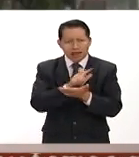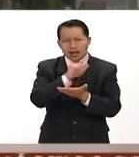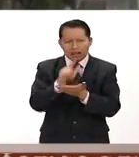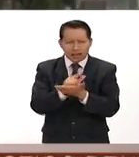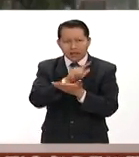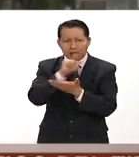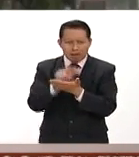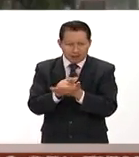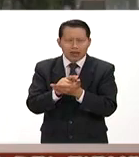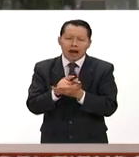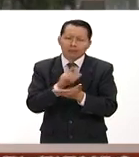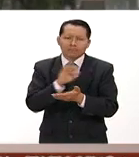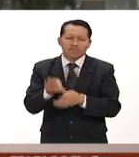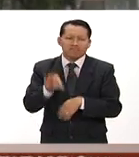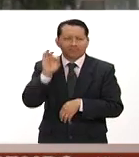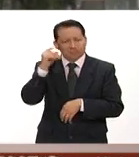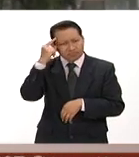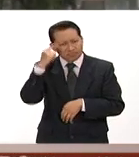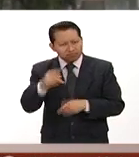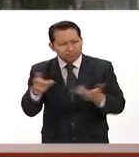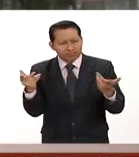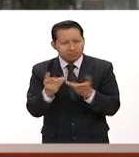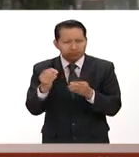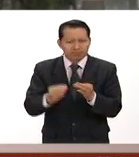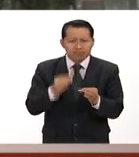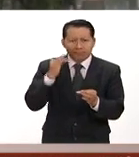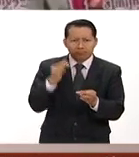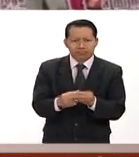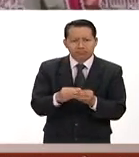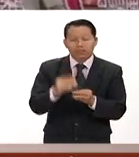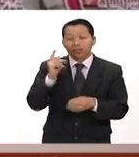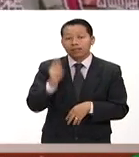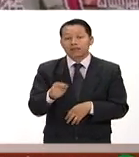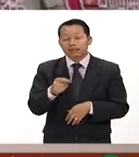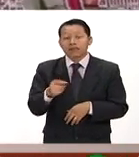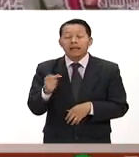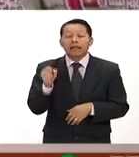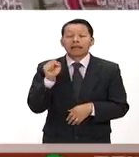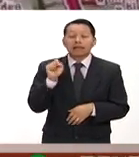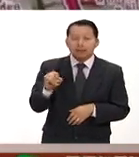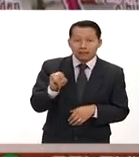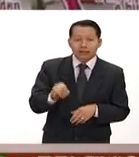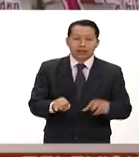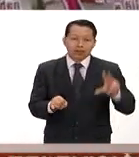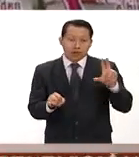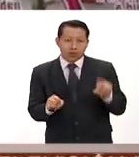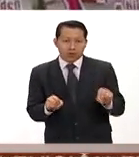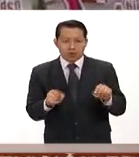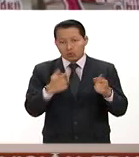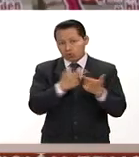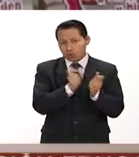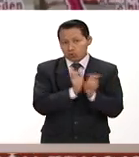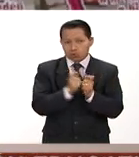va a empezar a implementar aquí lo que se trata es que tanto los del sí como los del no en términos políticos y con las